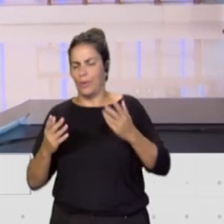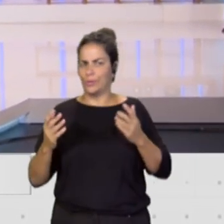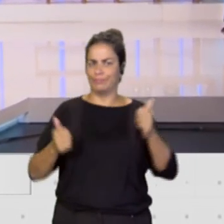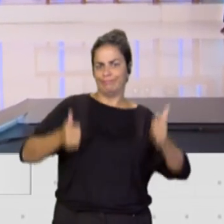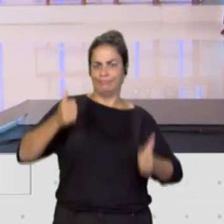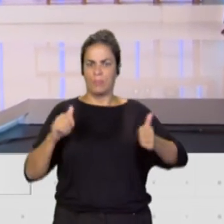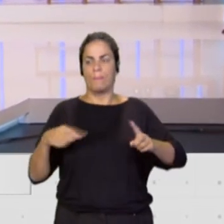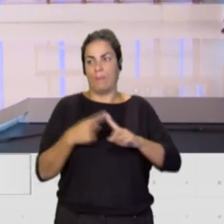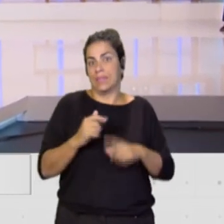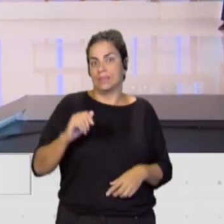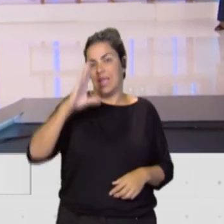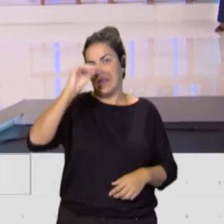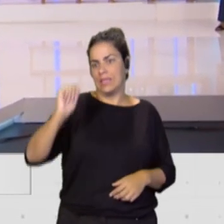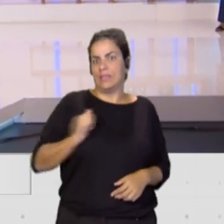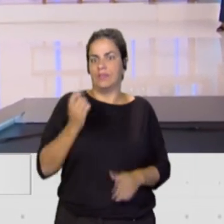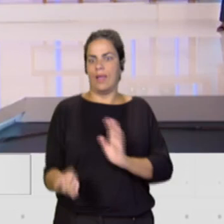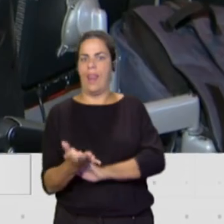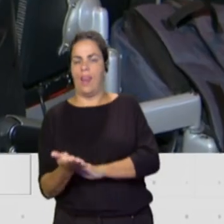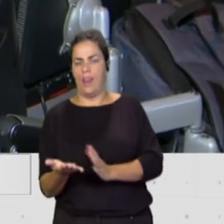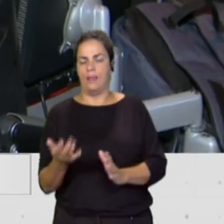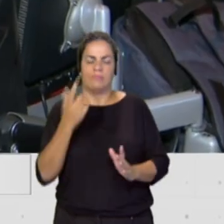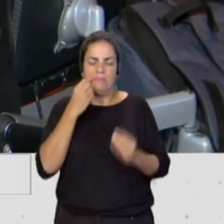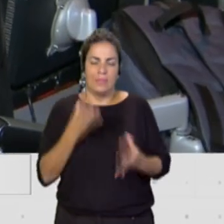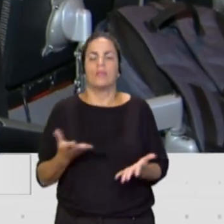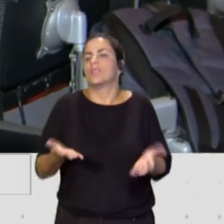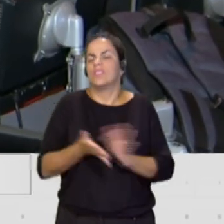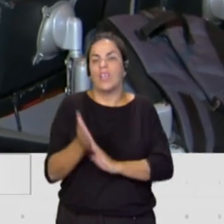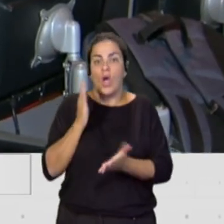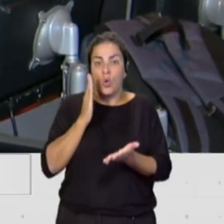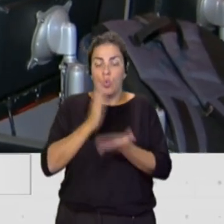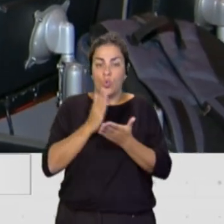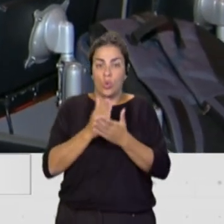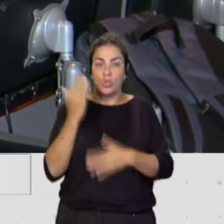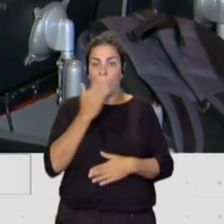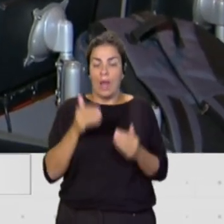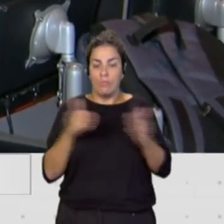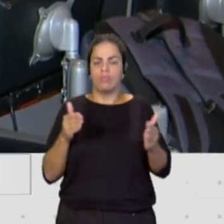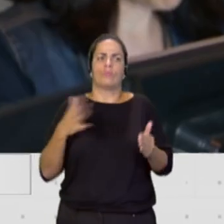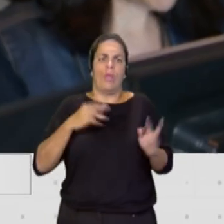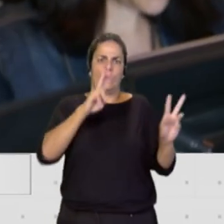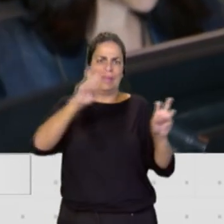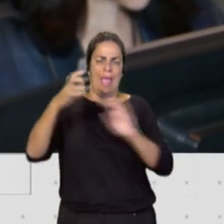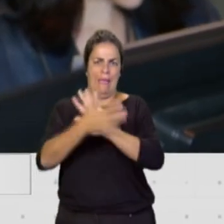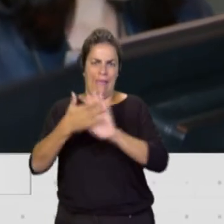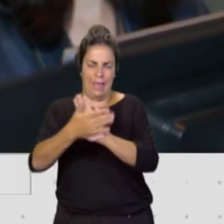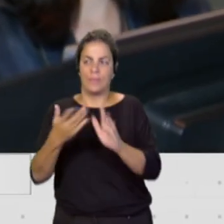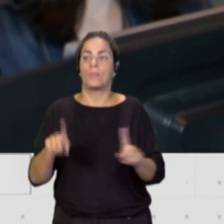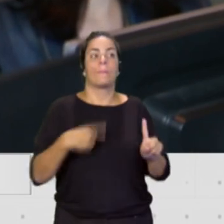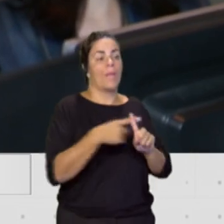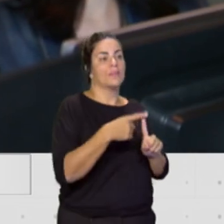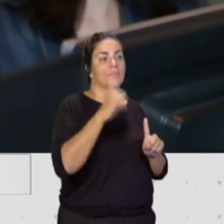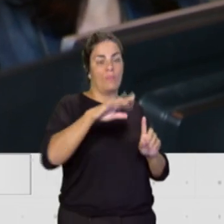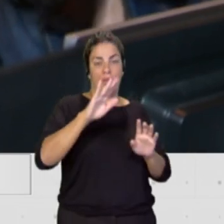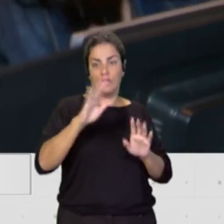inteligencia artificial. Hay muchas cosas que hablar de un arranque de curso escolar con muchos incógnitas. Y todo no va a ser plató, también la salida a la calle es importante,